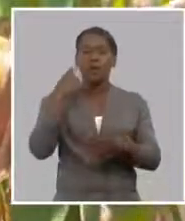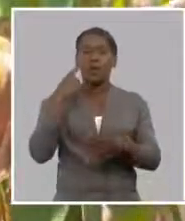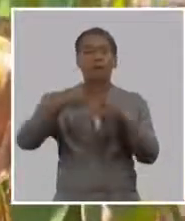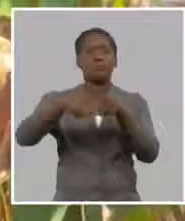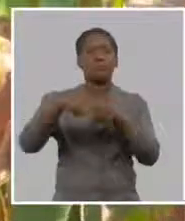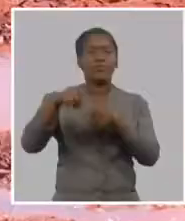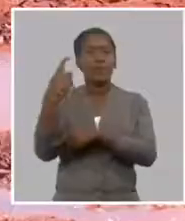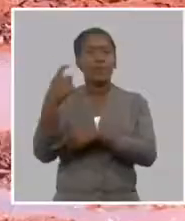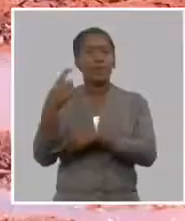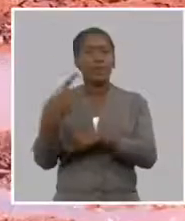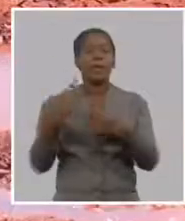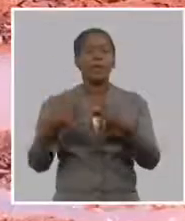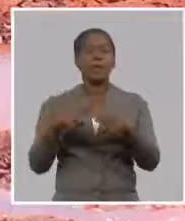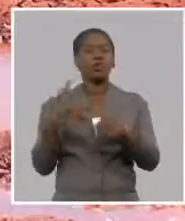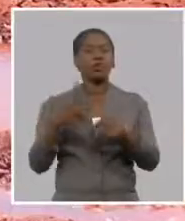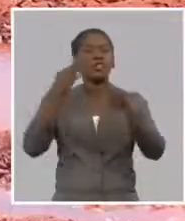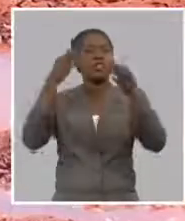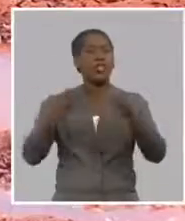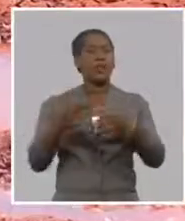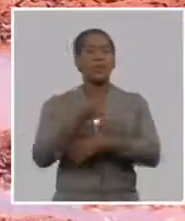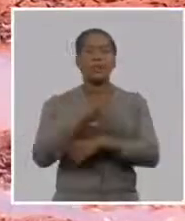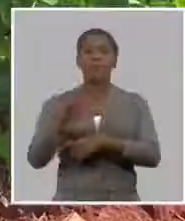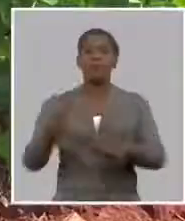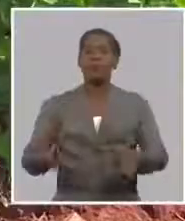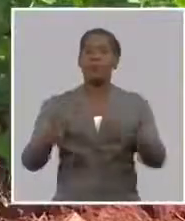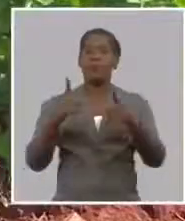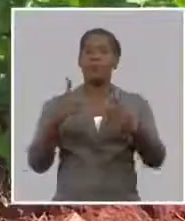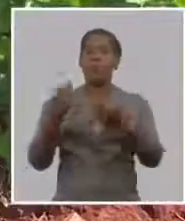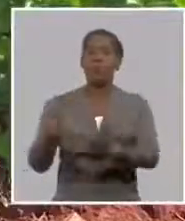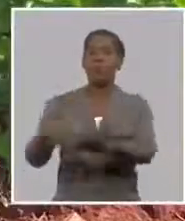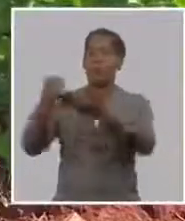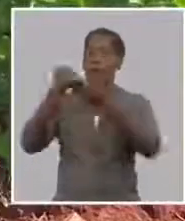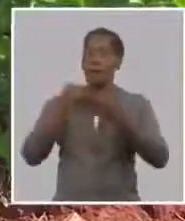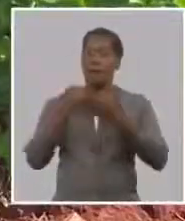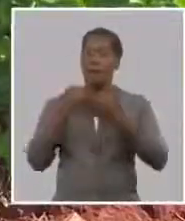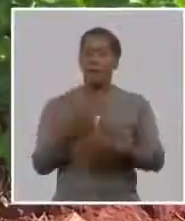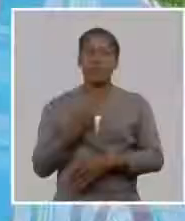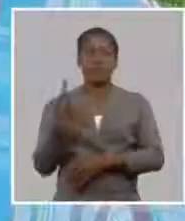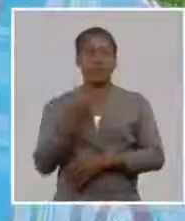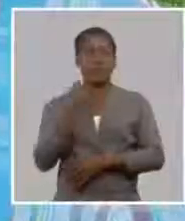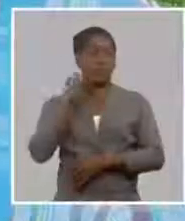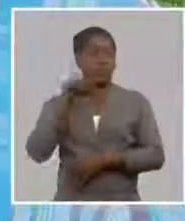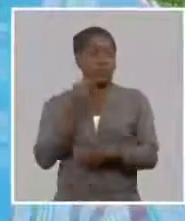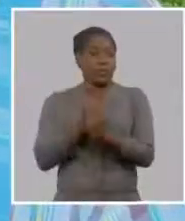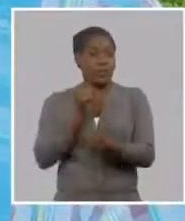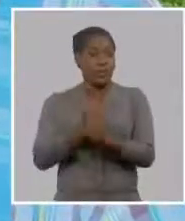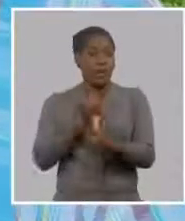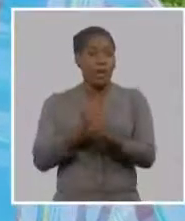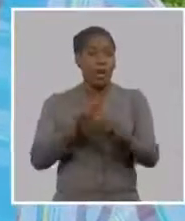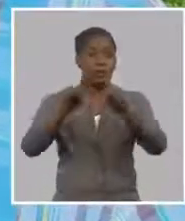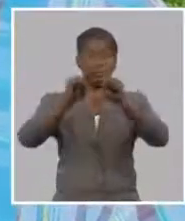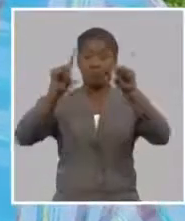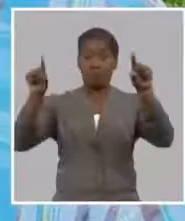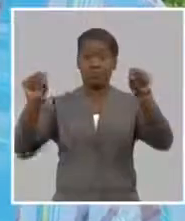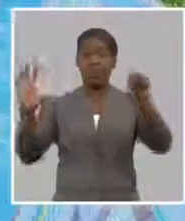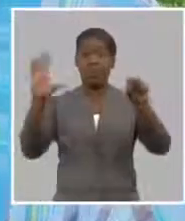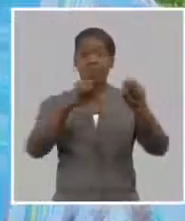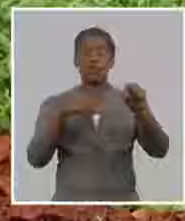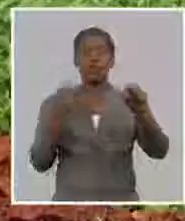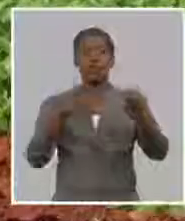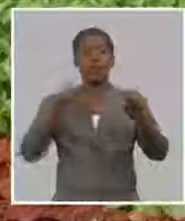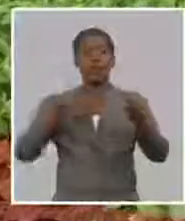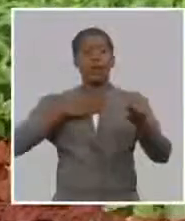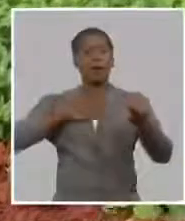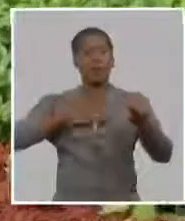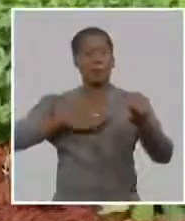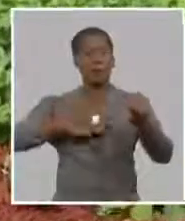nuestra revolución con oídos receptivos ya tenemos la información de que ya se está flexibilizando hasta el nivel de país y que va a haber un alivio para los productores